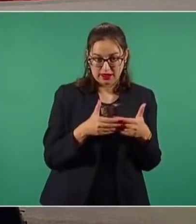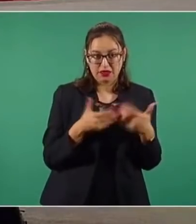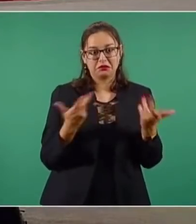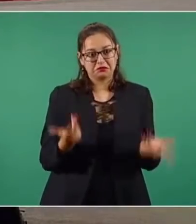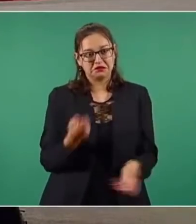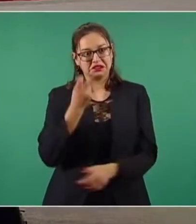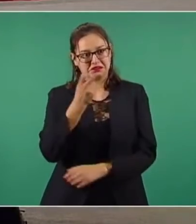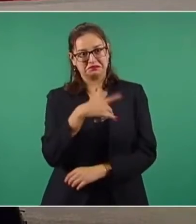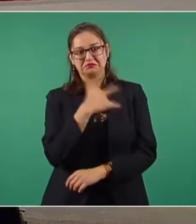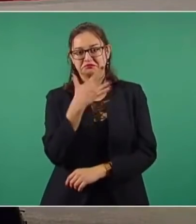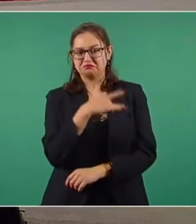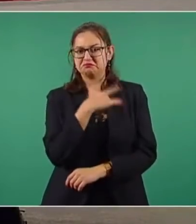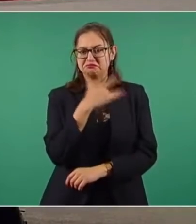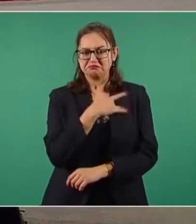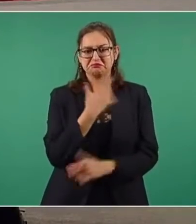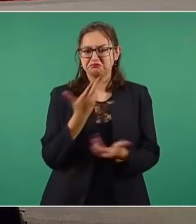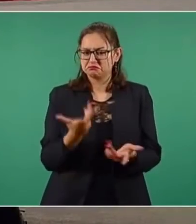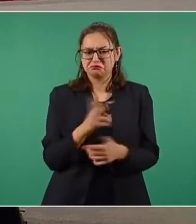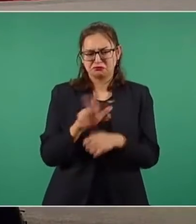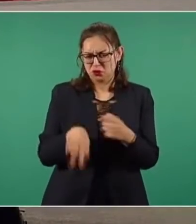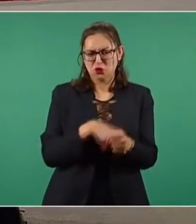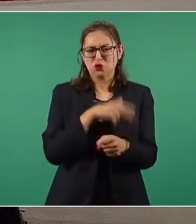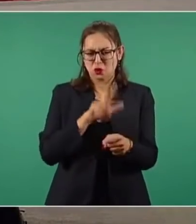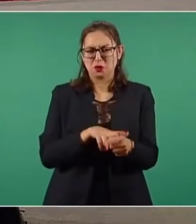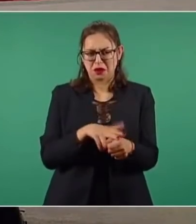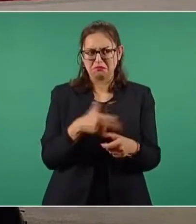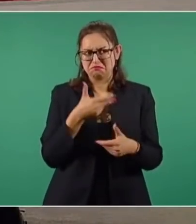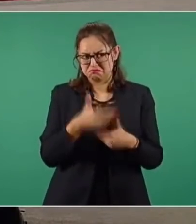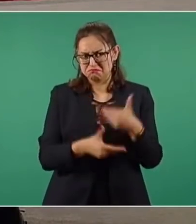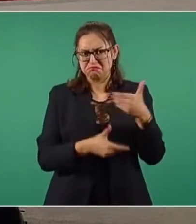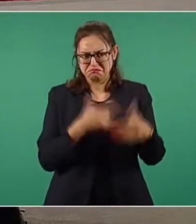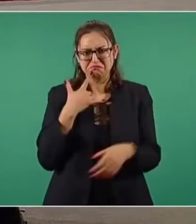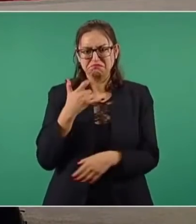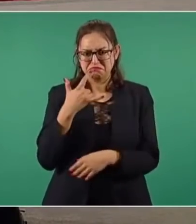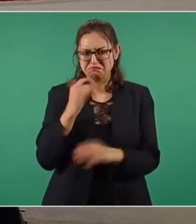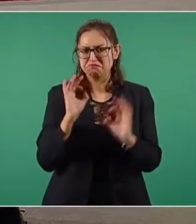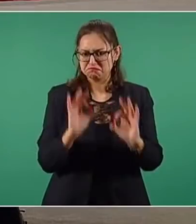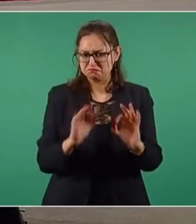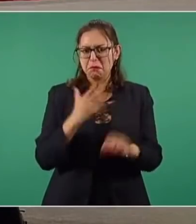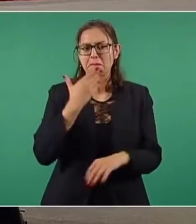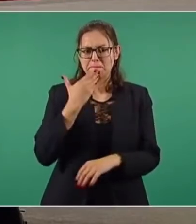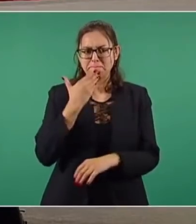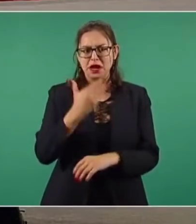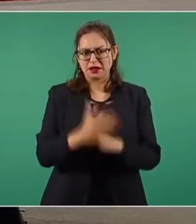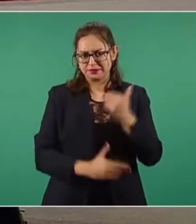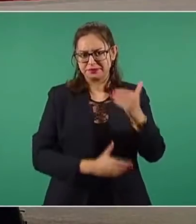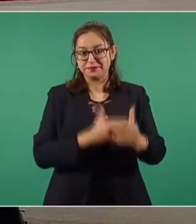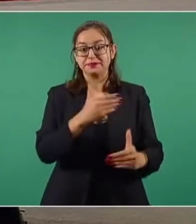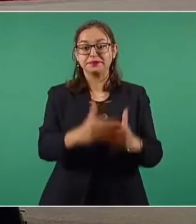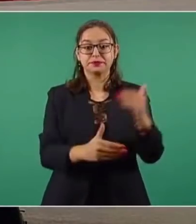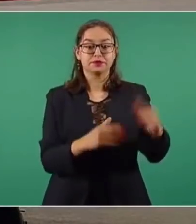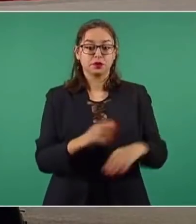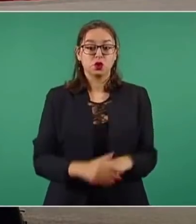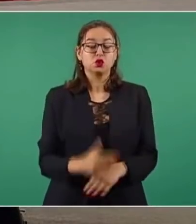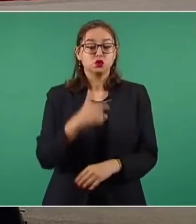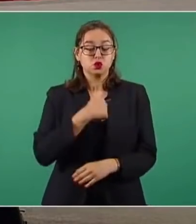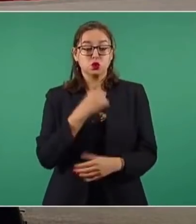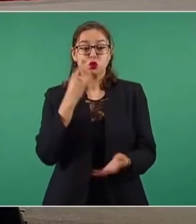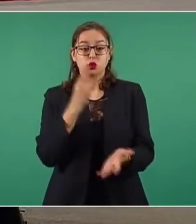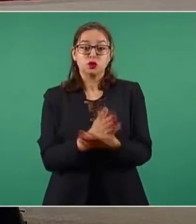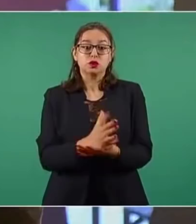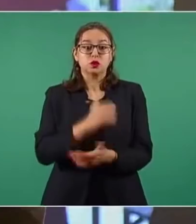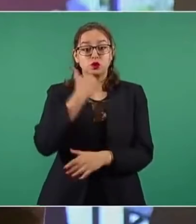buen indicio de que todo lo que se está haciendo en ese esfuerzo está bien. Por lo tanto, yo nada más quiero aprovechar en primera